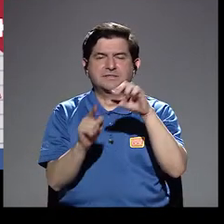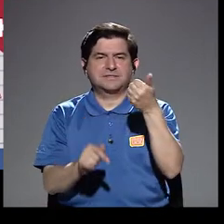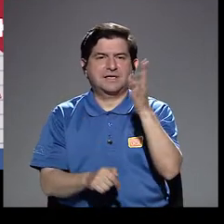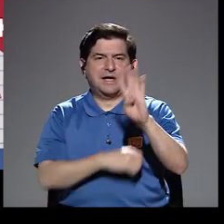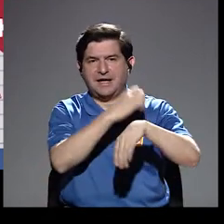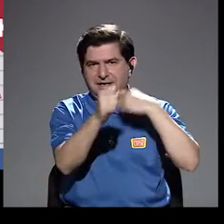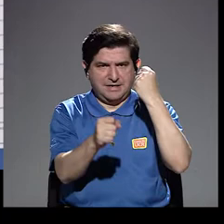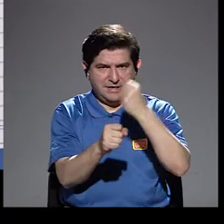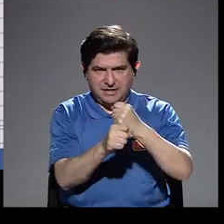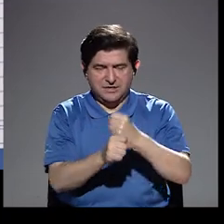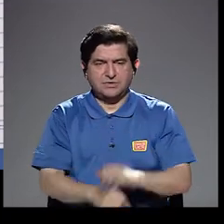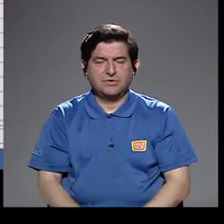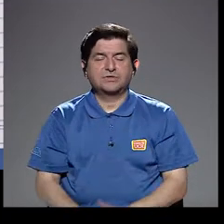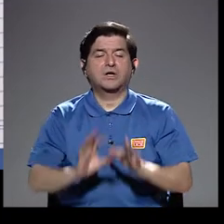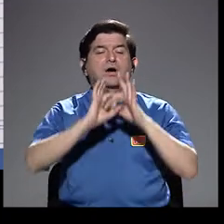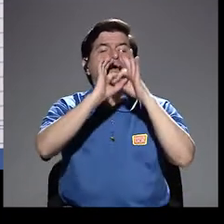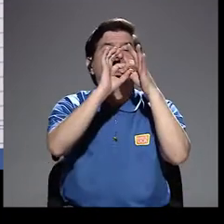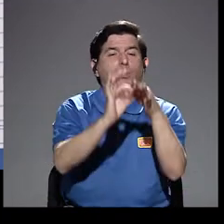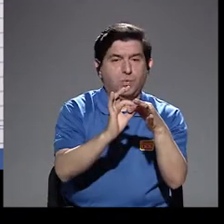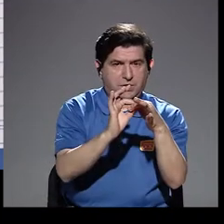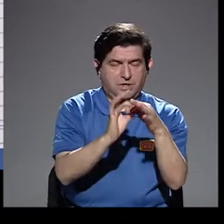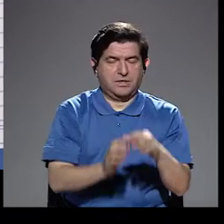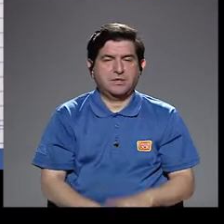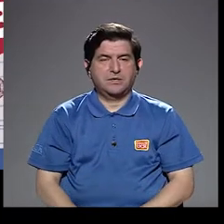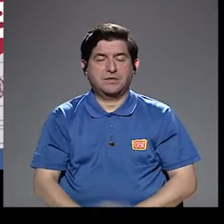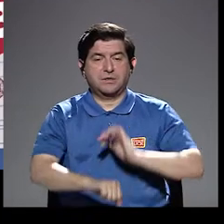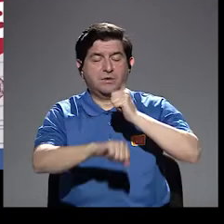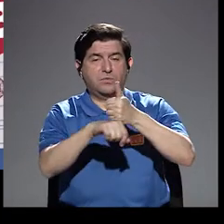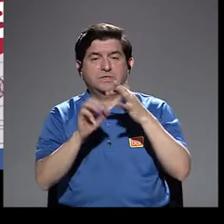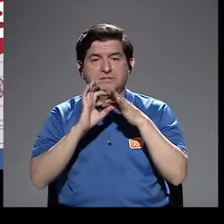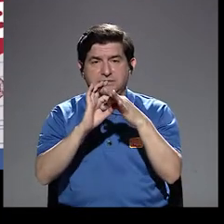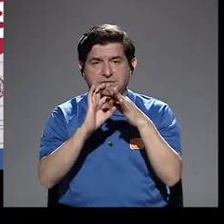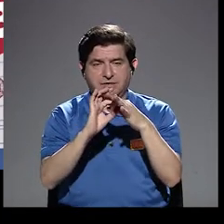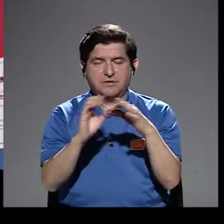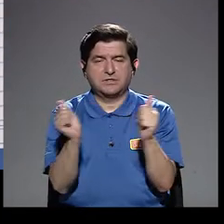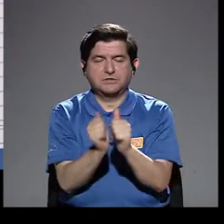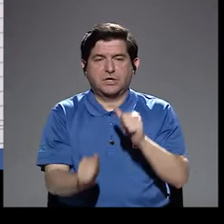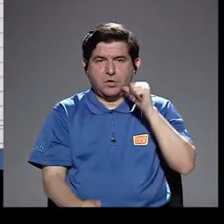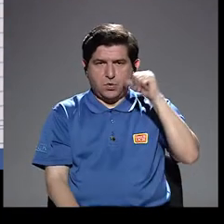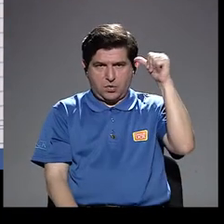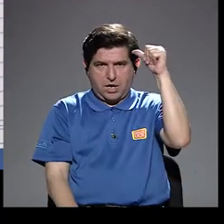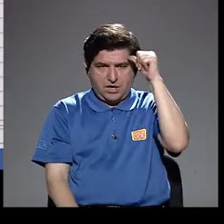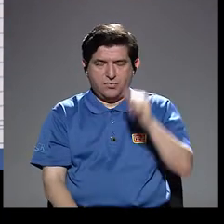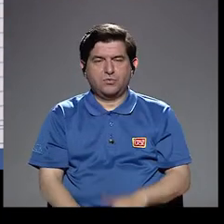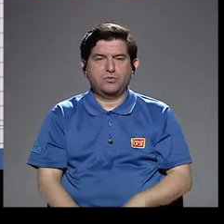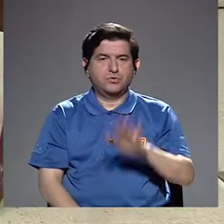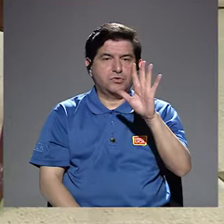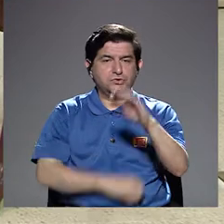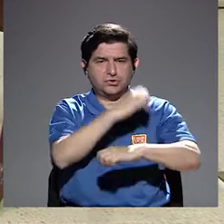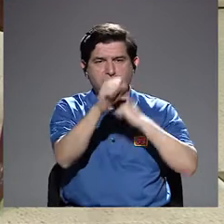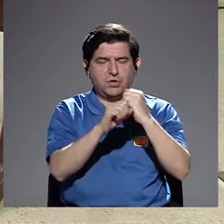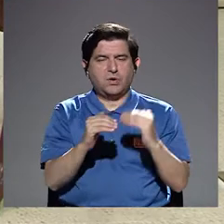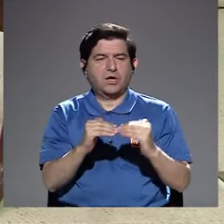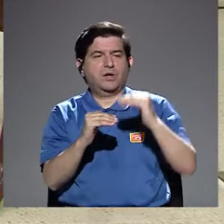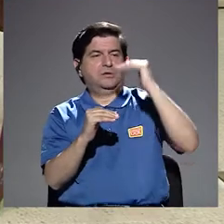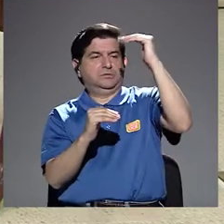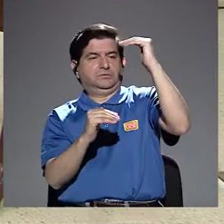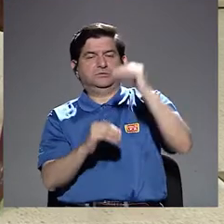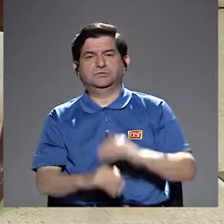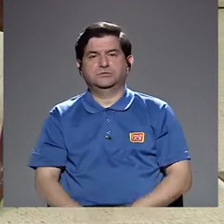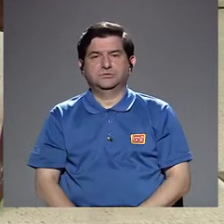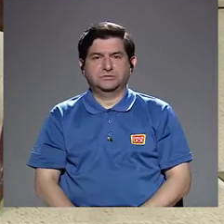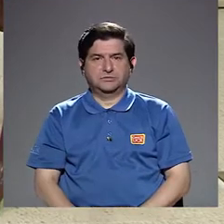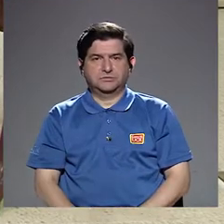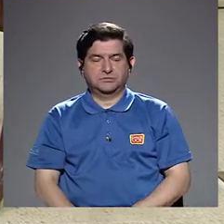años y se vincula o establece una relación con un adulto 5 años mayor que ella,